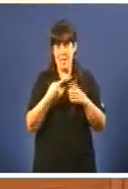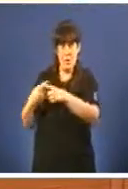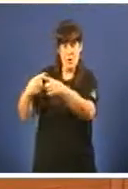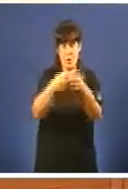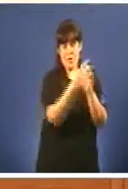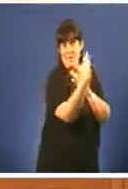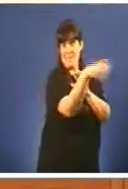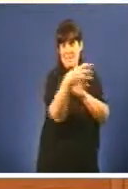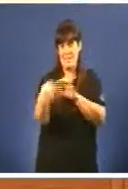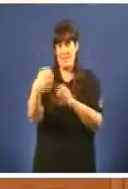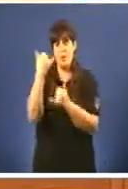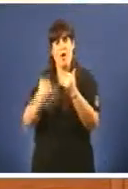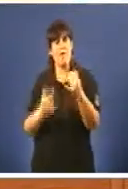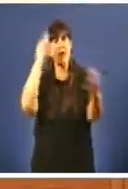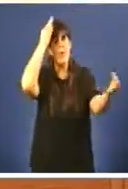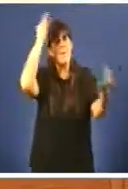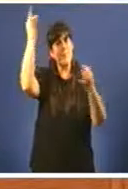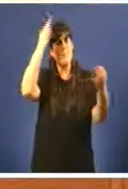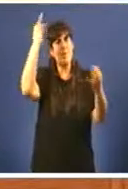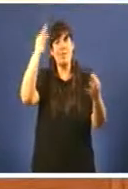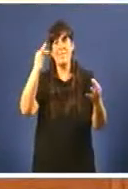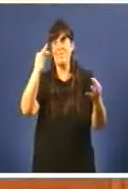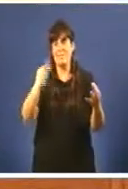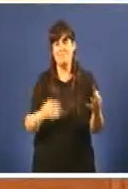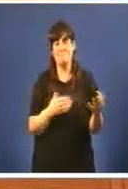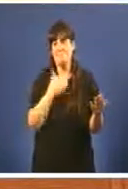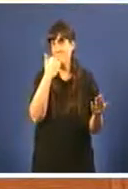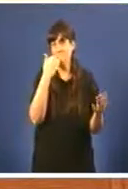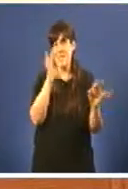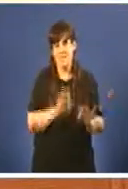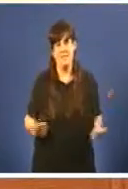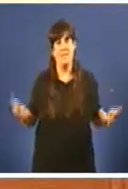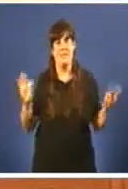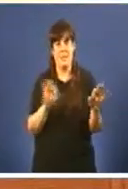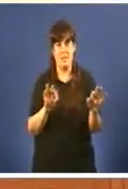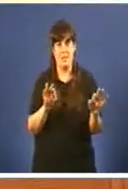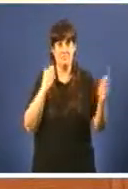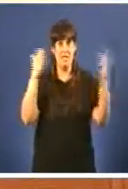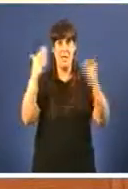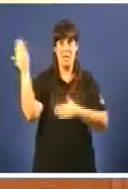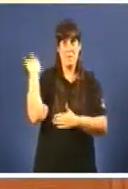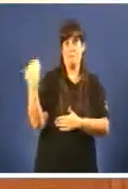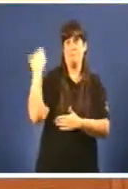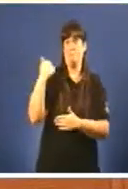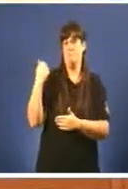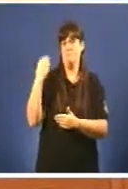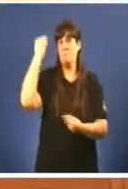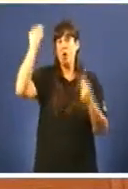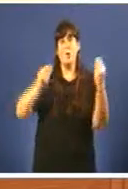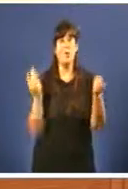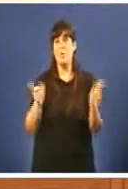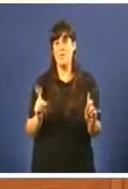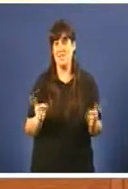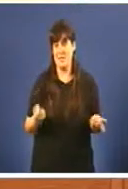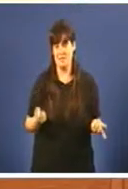ninguna medida de realoso en desde logo, non se pensaba en aquel momento nun aspecto esencial